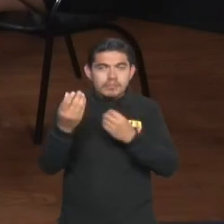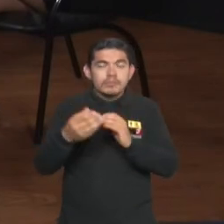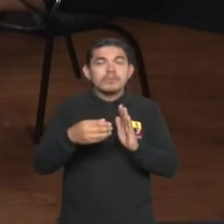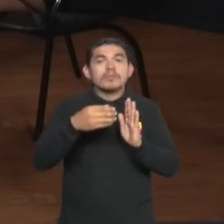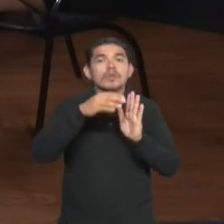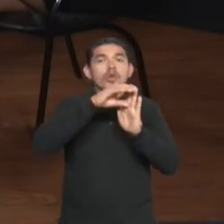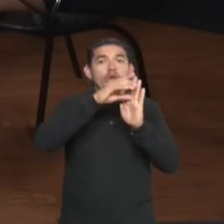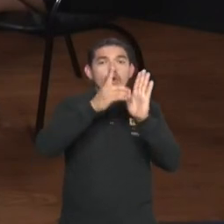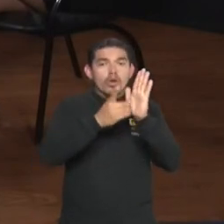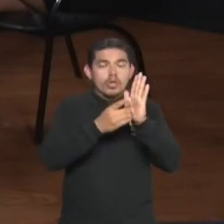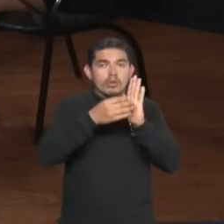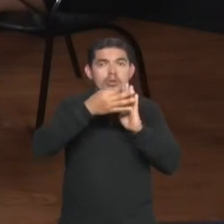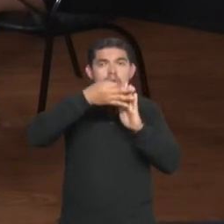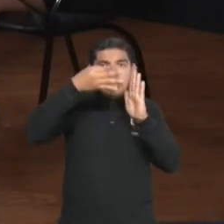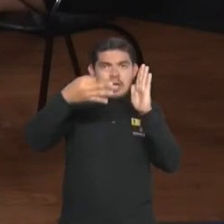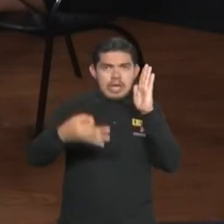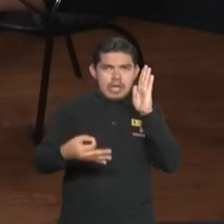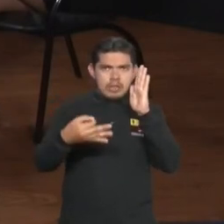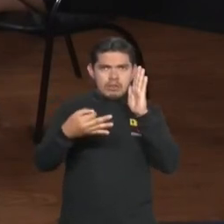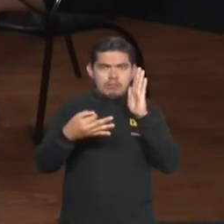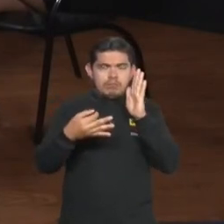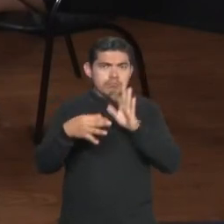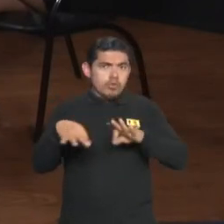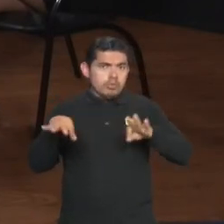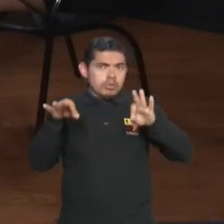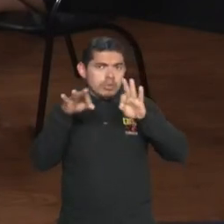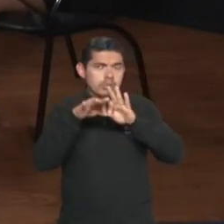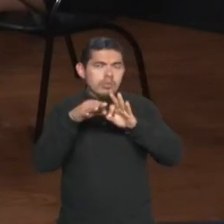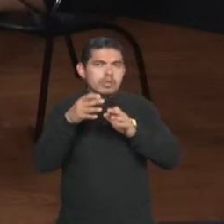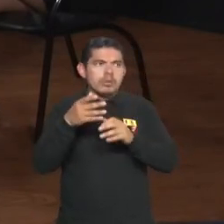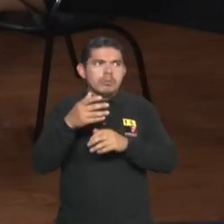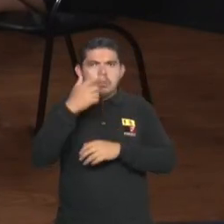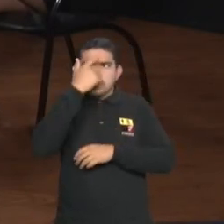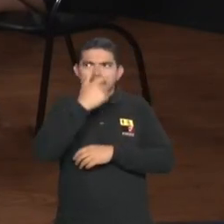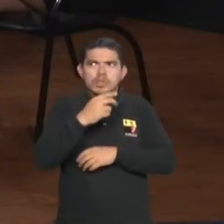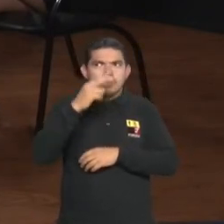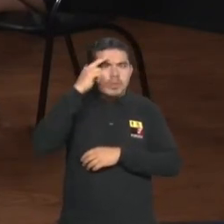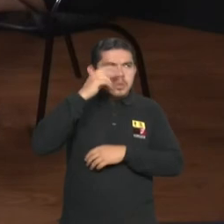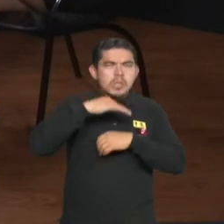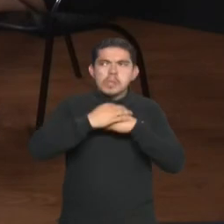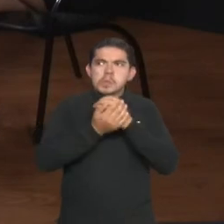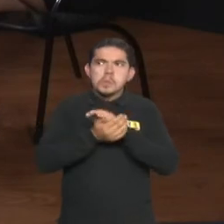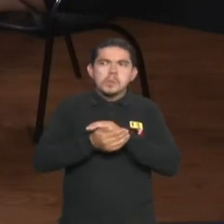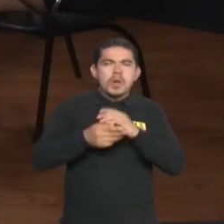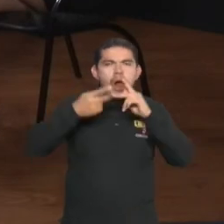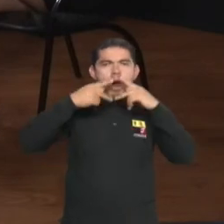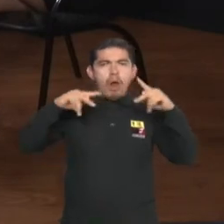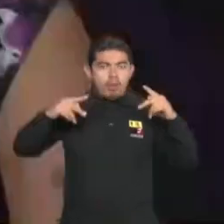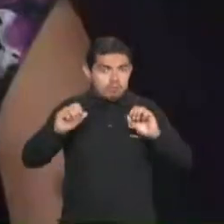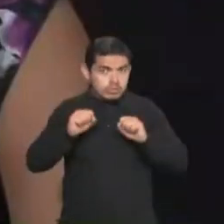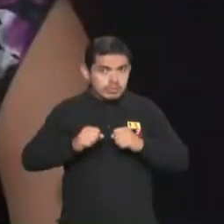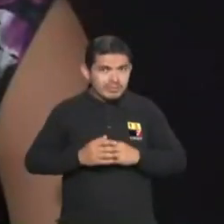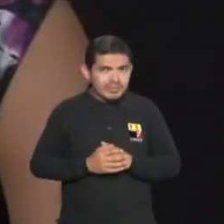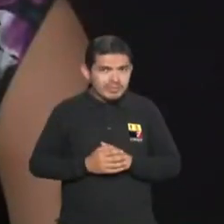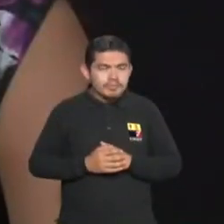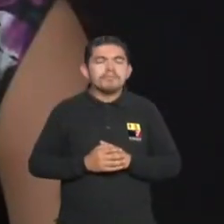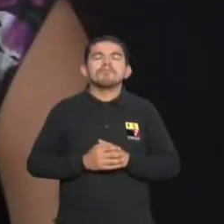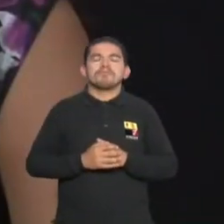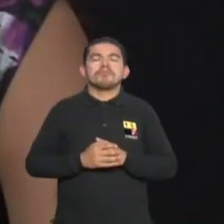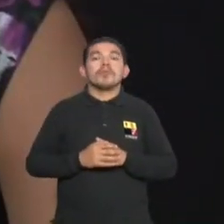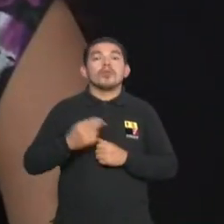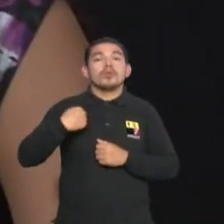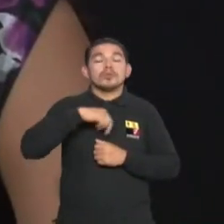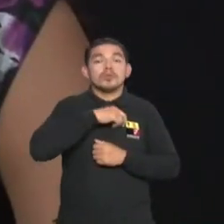entenderse que en algún momento pueda ser alterada la información en cualquier caso. ¿Cómo funciona ese tema de la ética? Claro, nosotros como